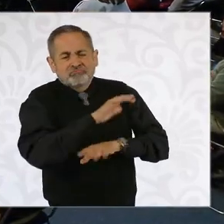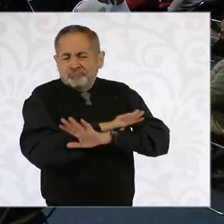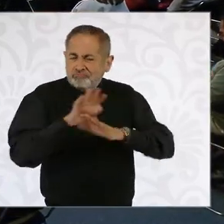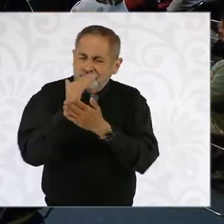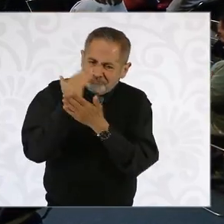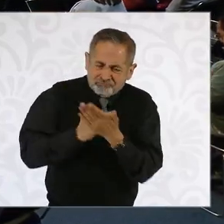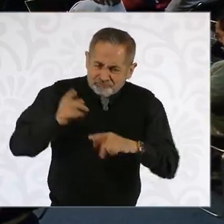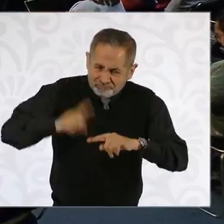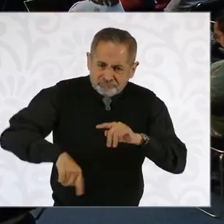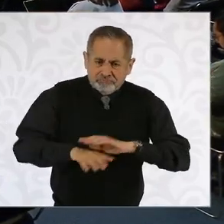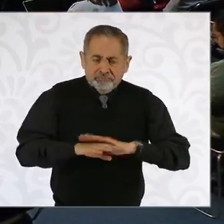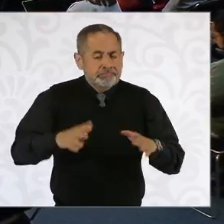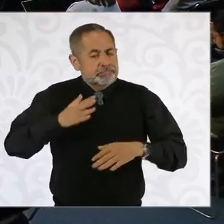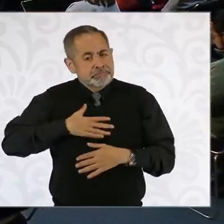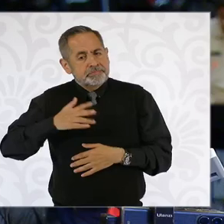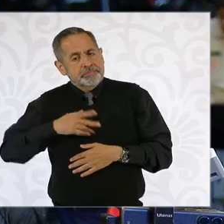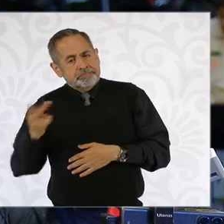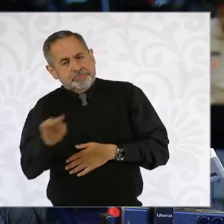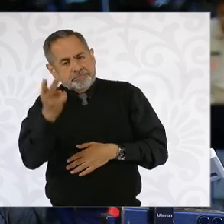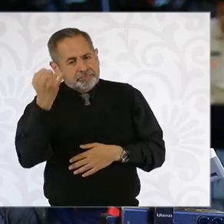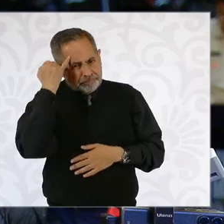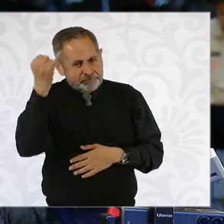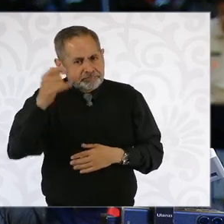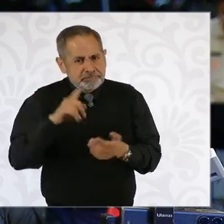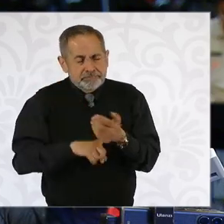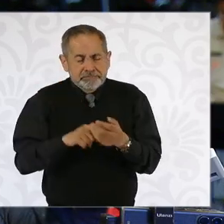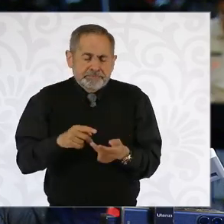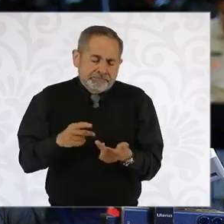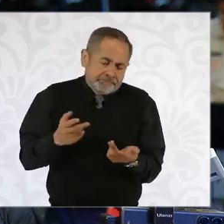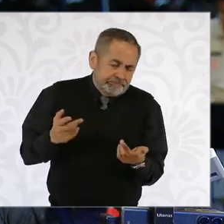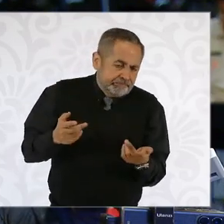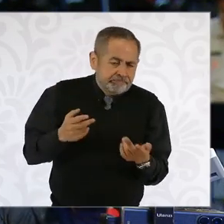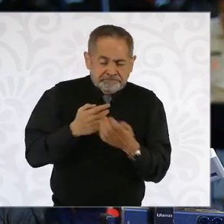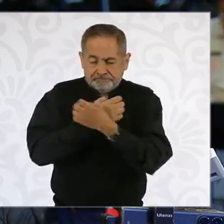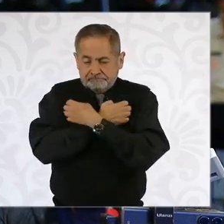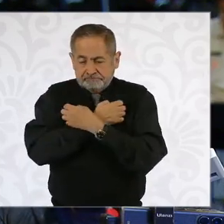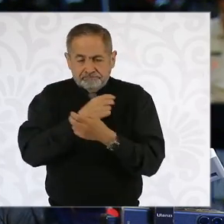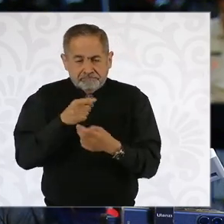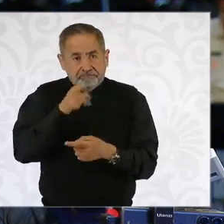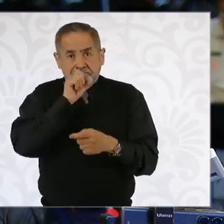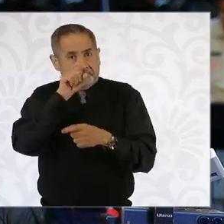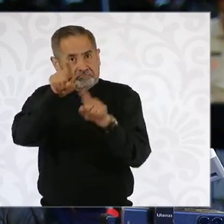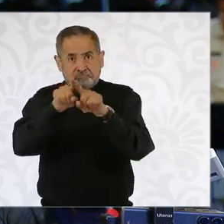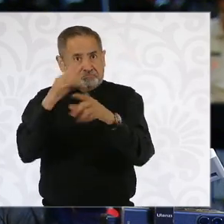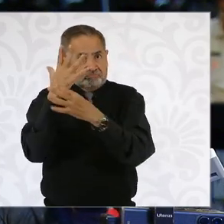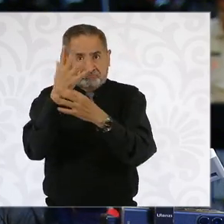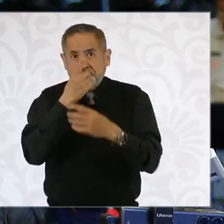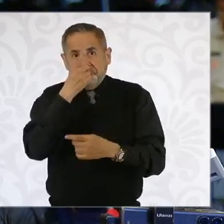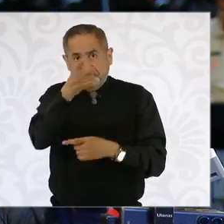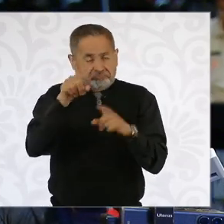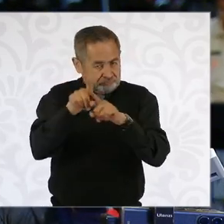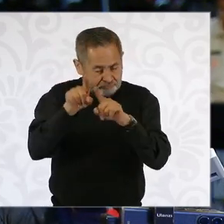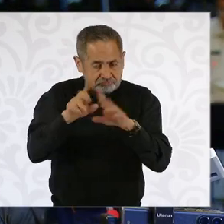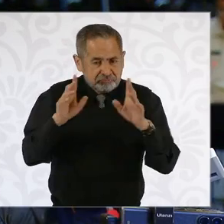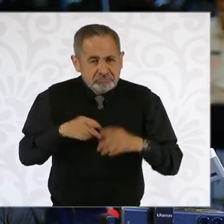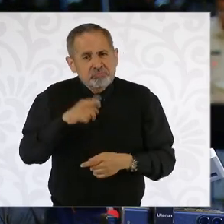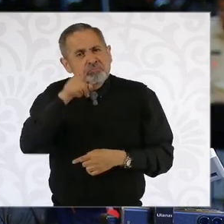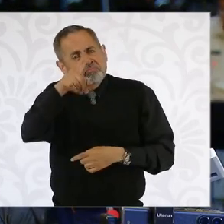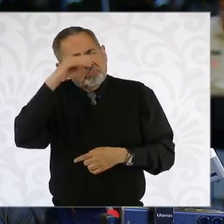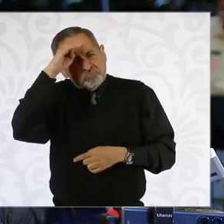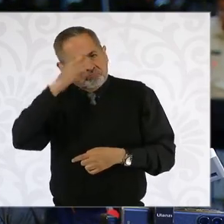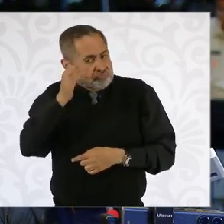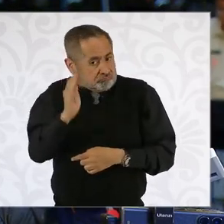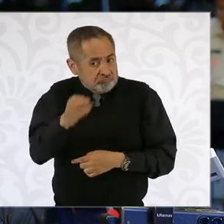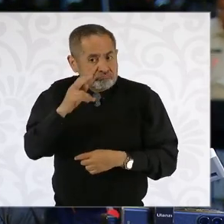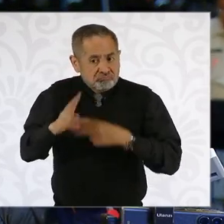Preguntarle, ateniéndome a esta lógica de que la educación no puede ser una mercancía, a la congruencia con la que usted se conduce, si estaría dispuesta a apoyar